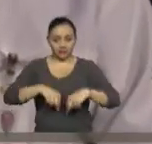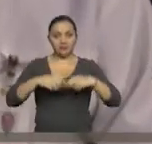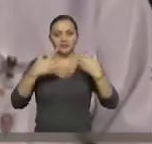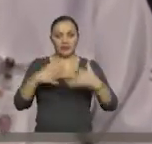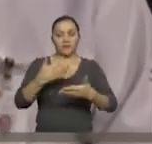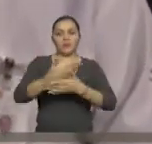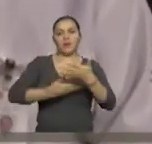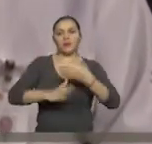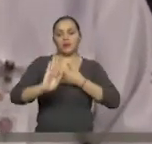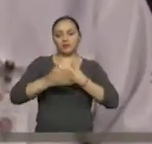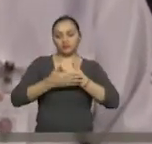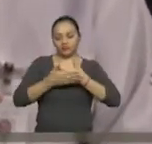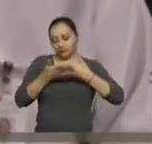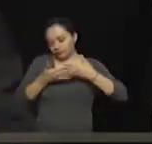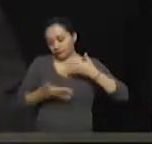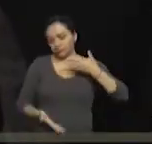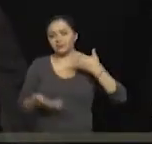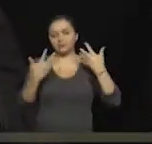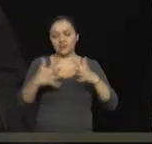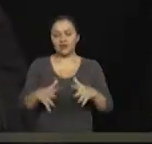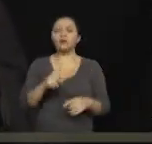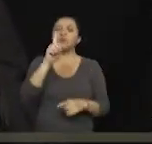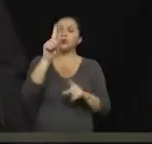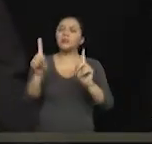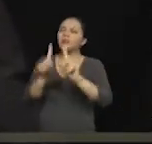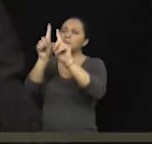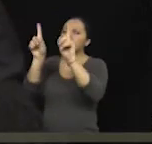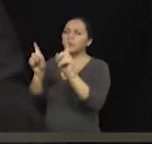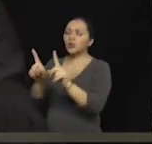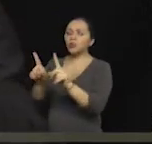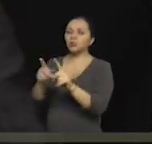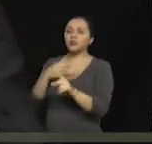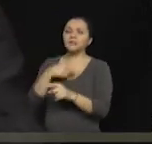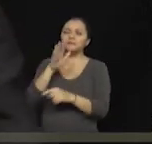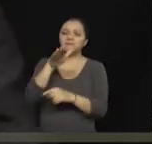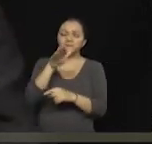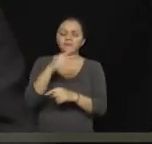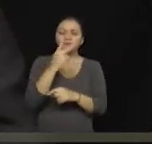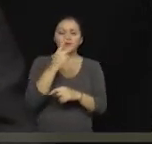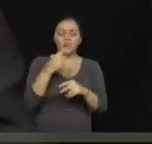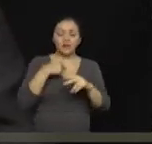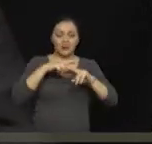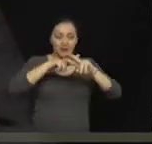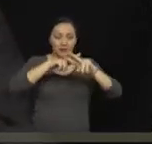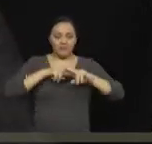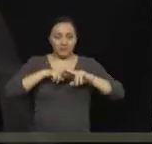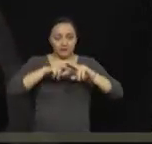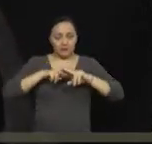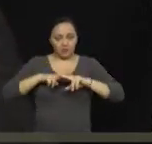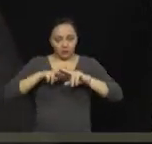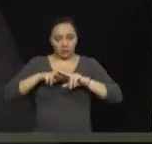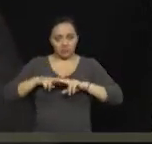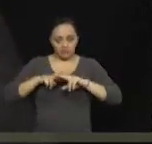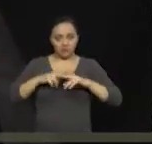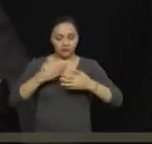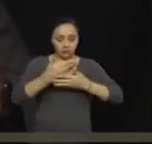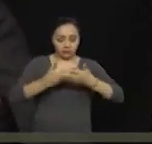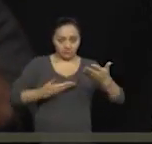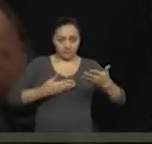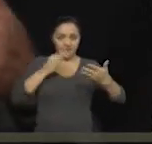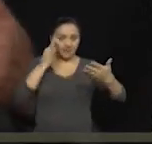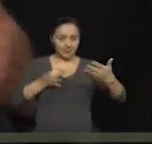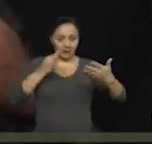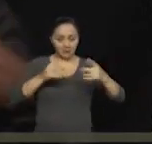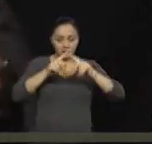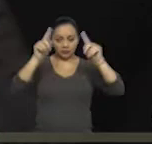documentos. Y una pregunta que sería importante, cuando ustedes revisan los valorativos o los exámenes hechos